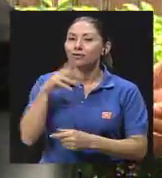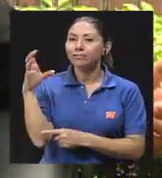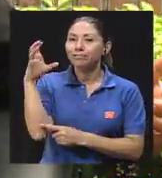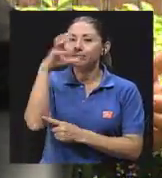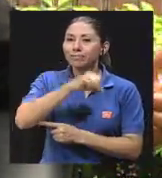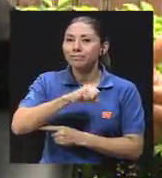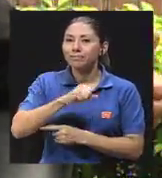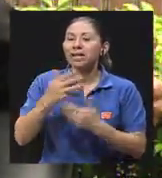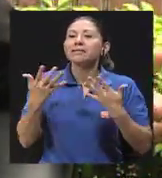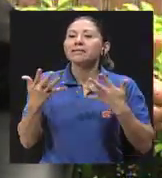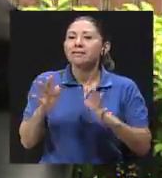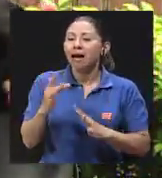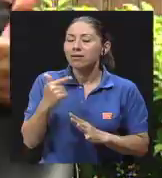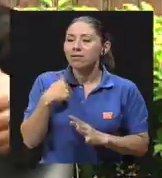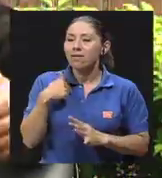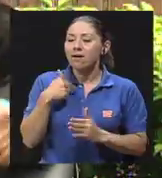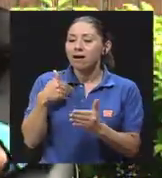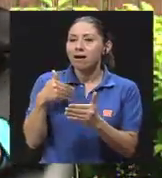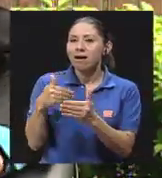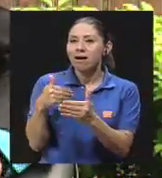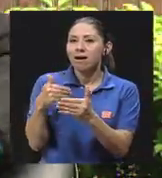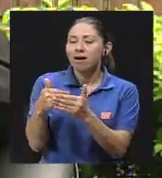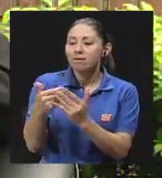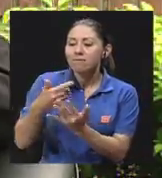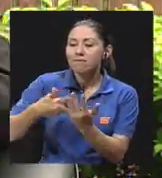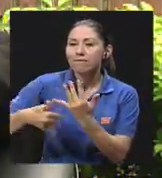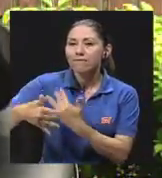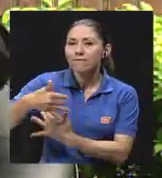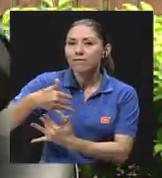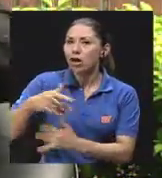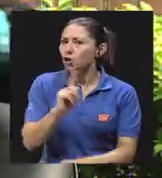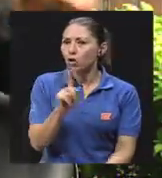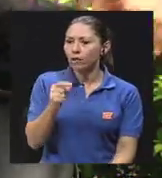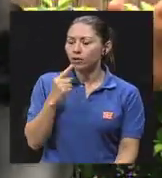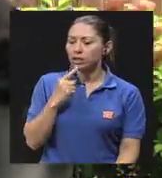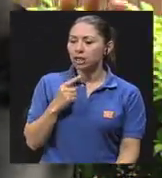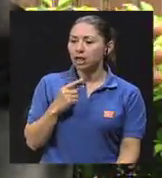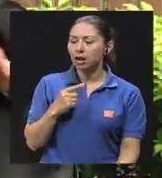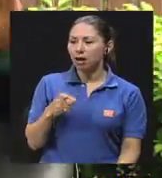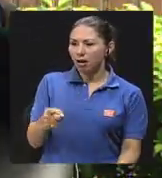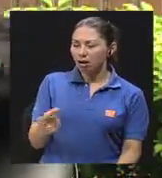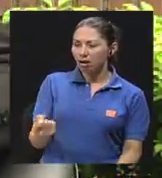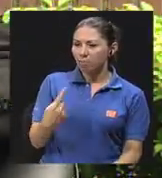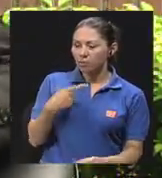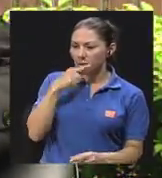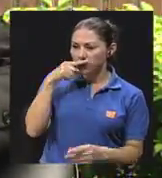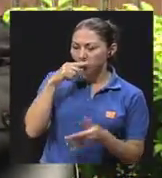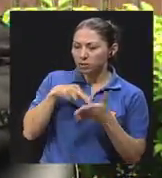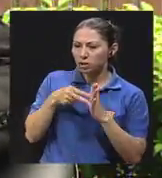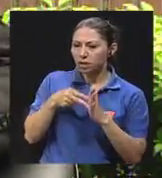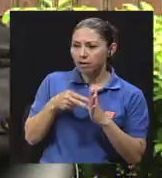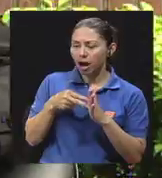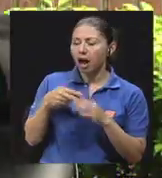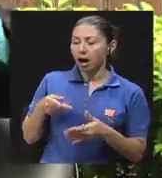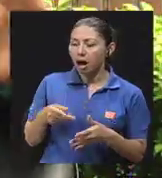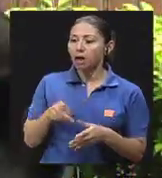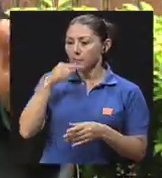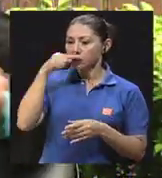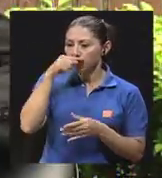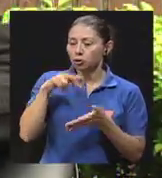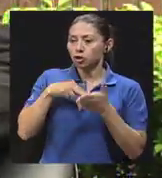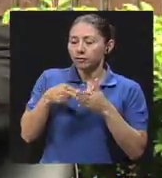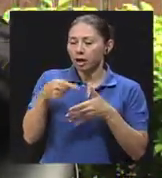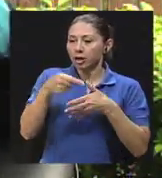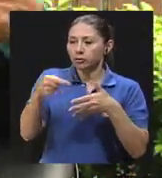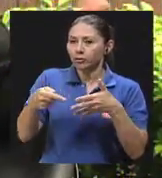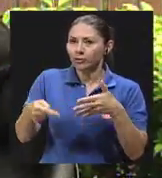acercando a él. A ver, no es decirle, la masturbación es esto, es No, no, no, porque eso tendemos mucho a hacer los hombres, a dar